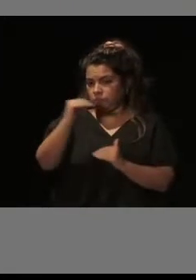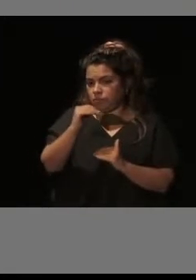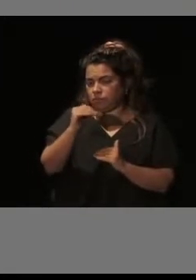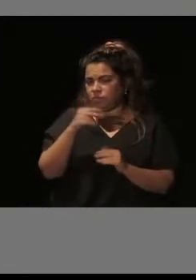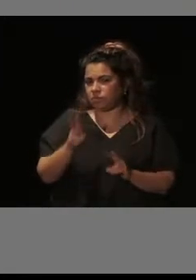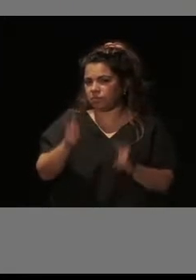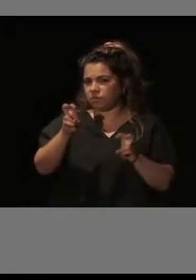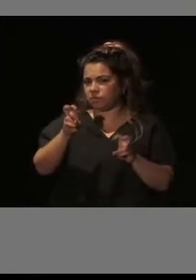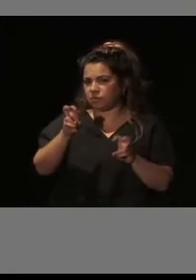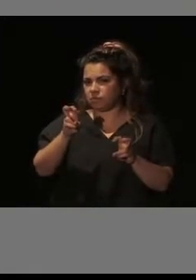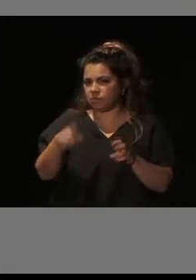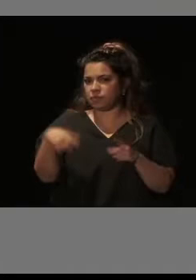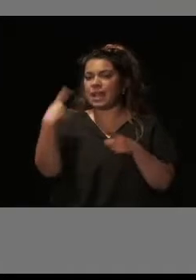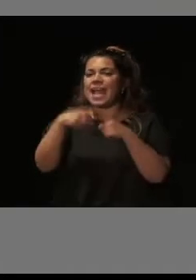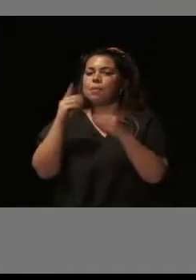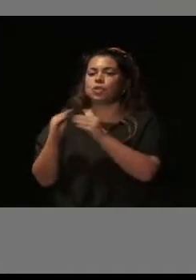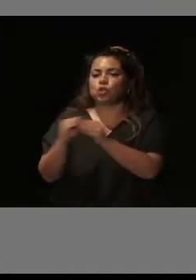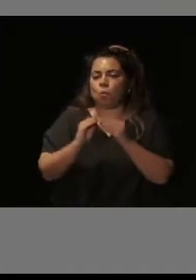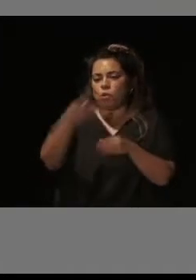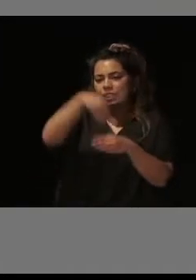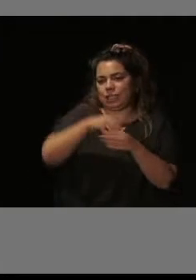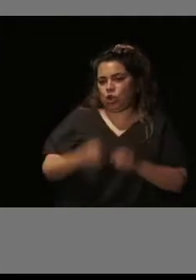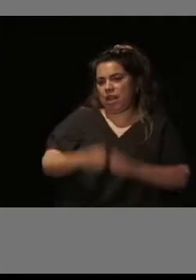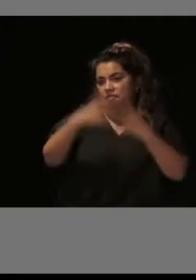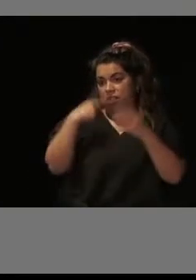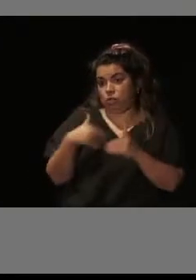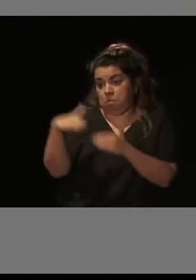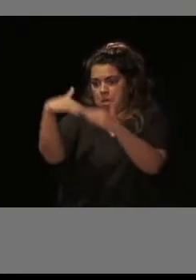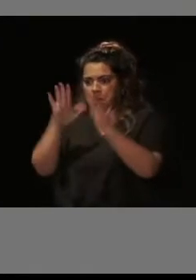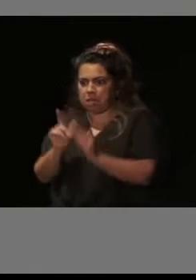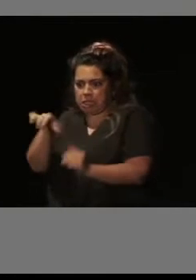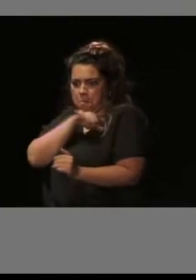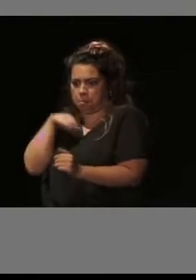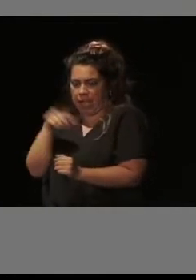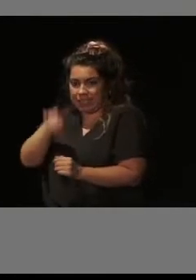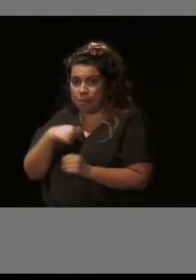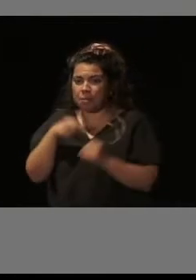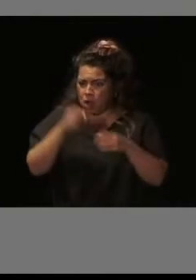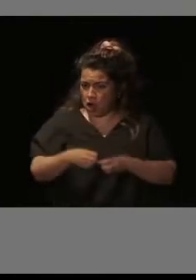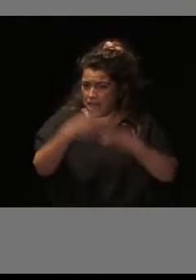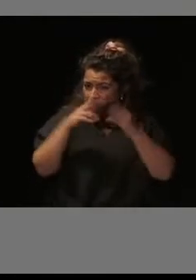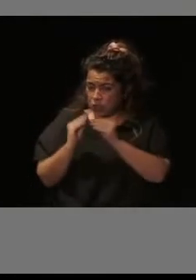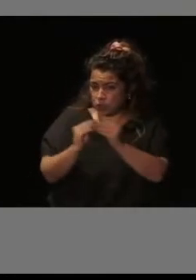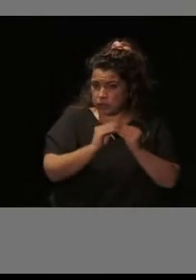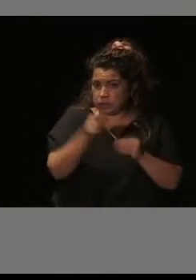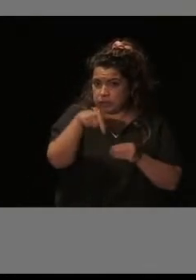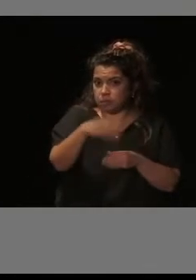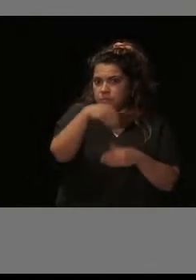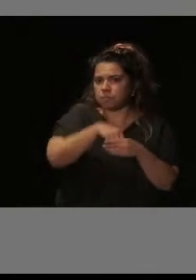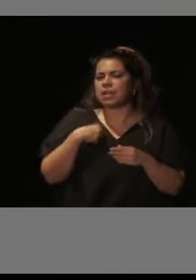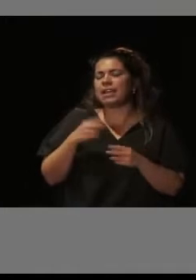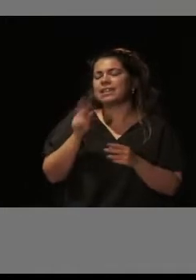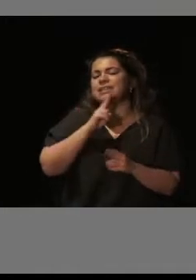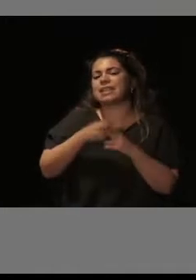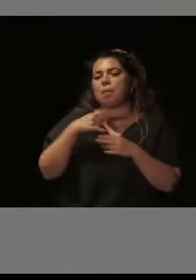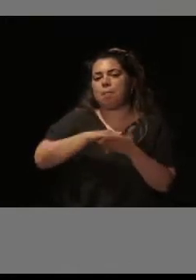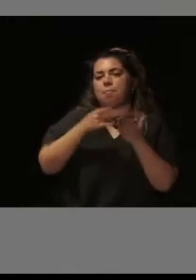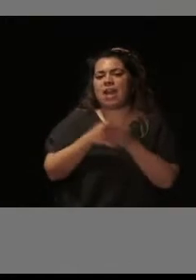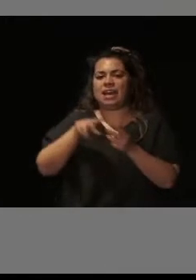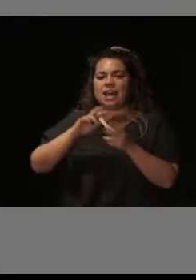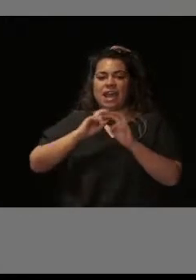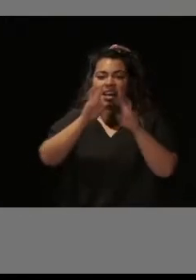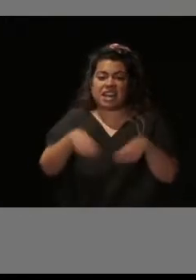elementos comunes de los edificios, además de en las viviendas particulares. Y para eso tenemos el Plan Rehabilita Madrid, que también lleva tres